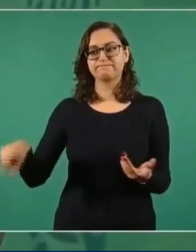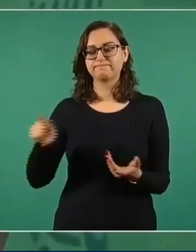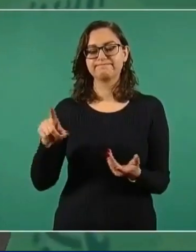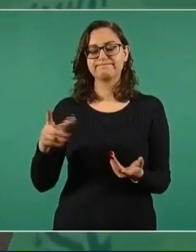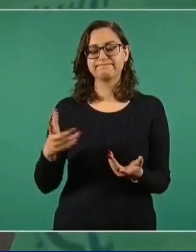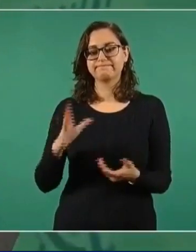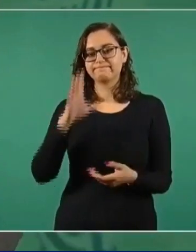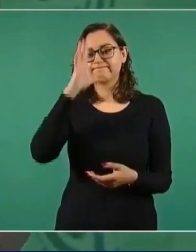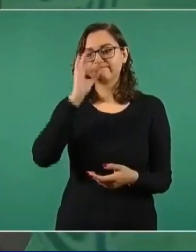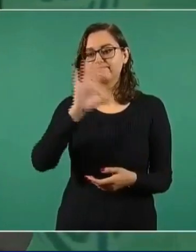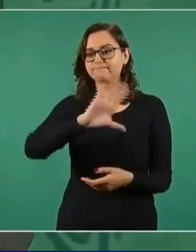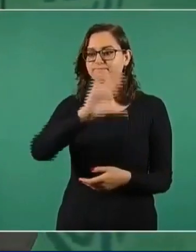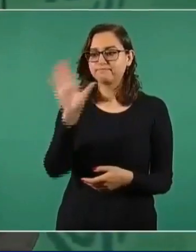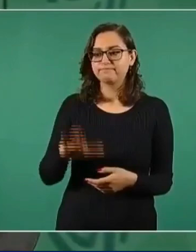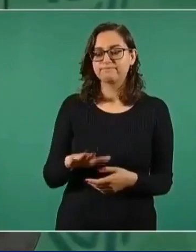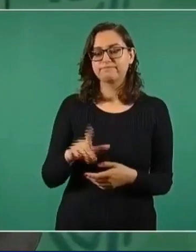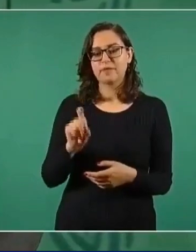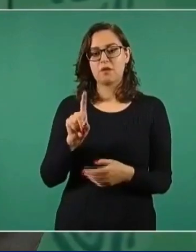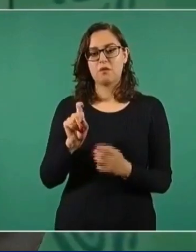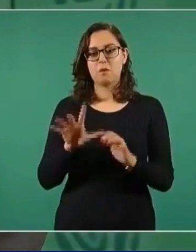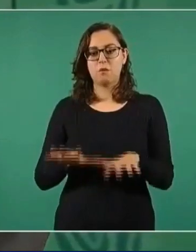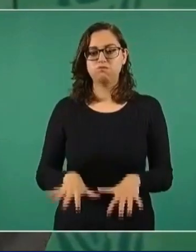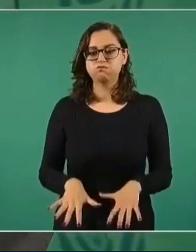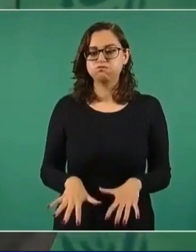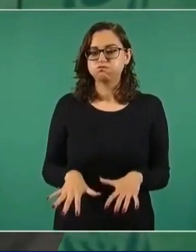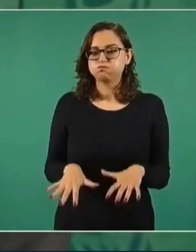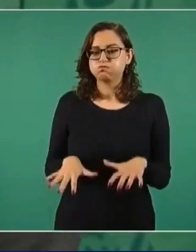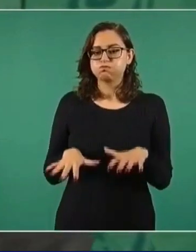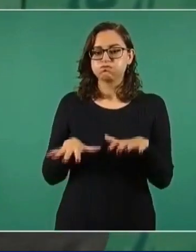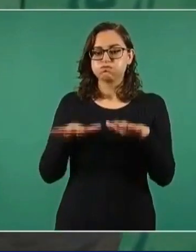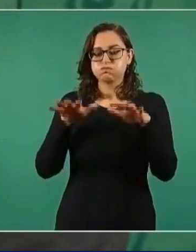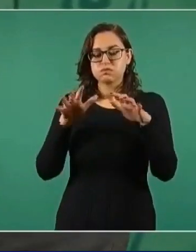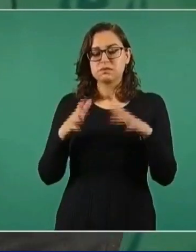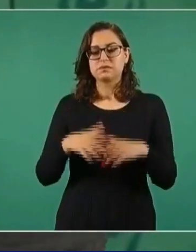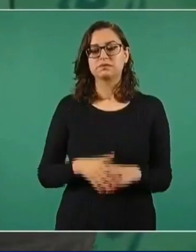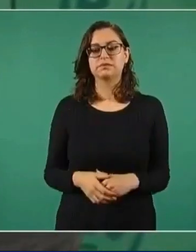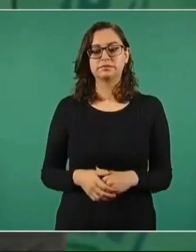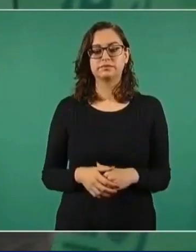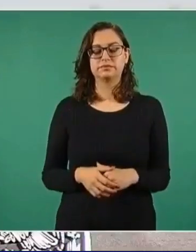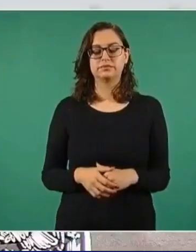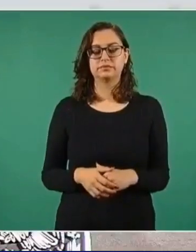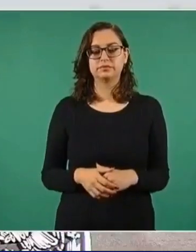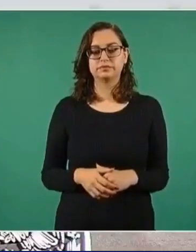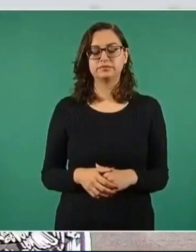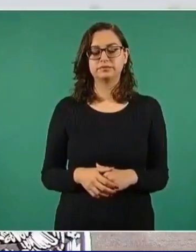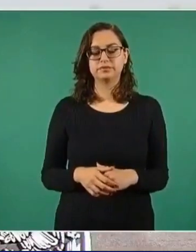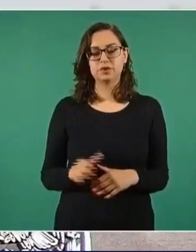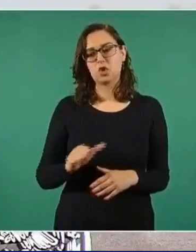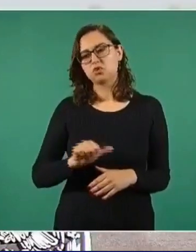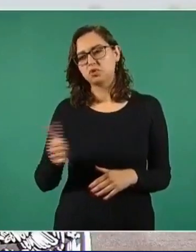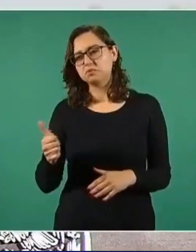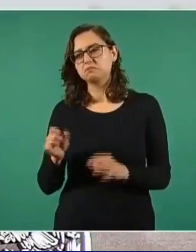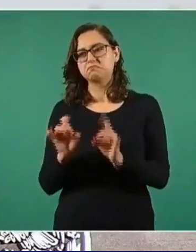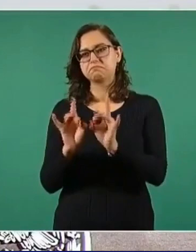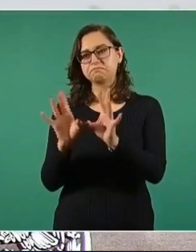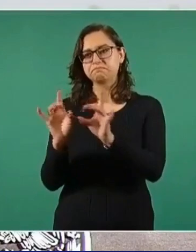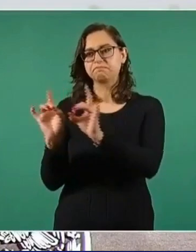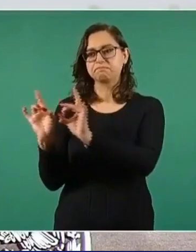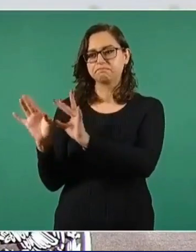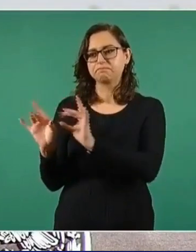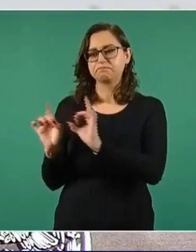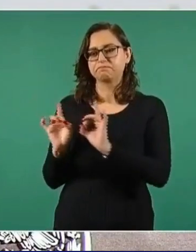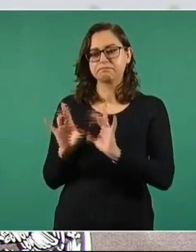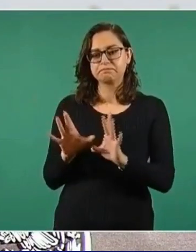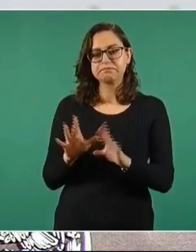otros por otras causas. Muy lamentable, muy